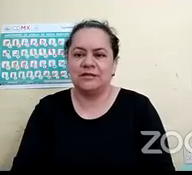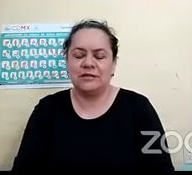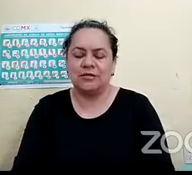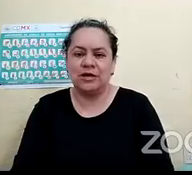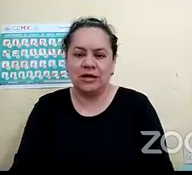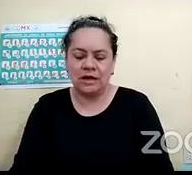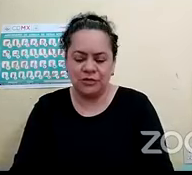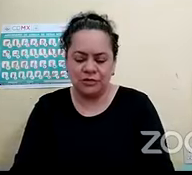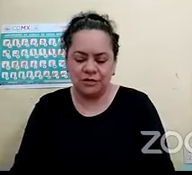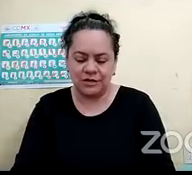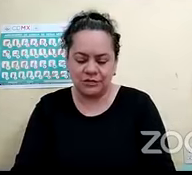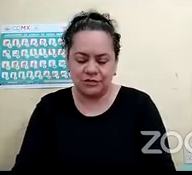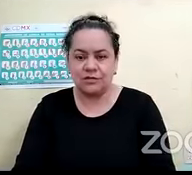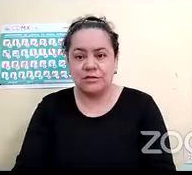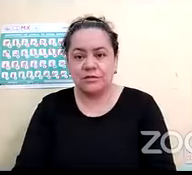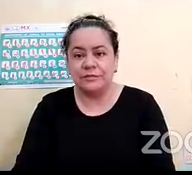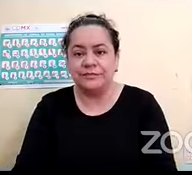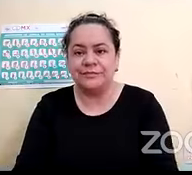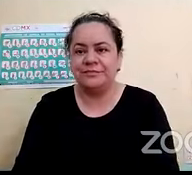Lo voy a apagar.